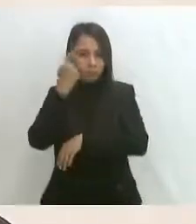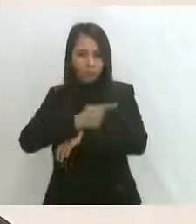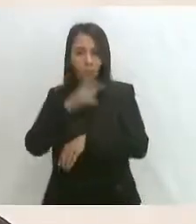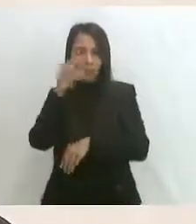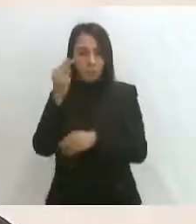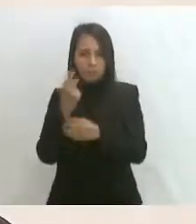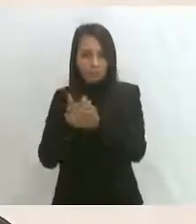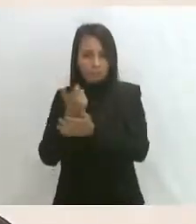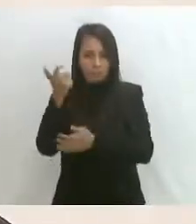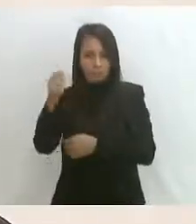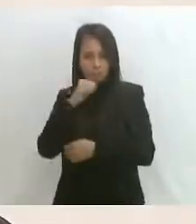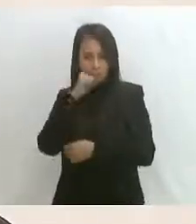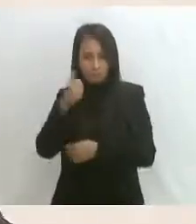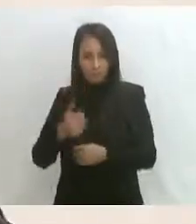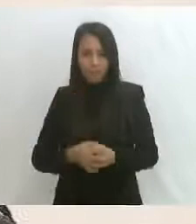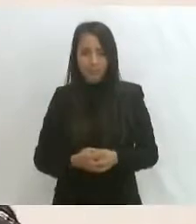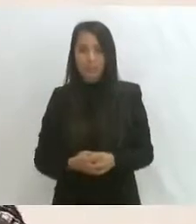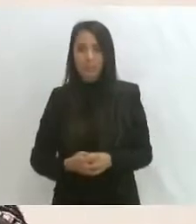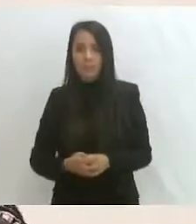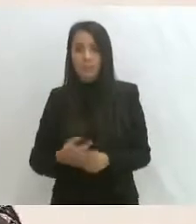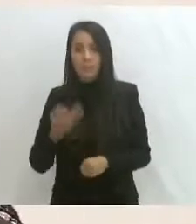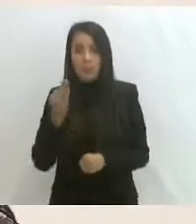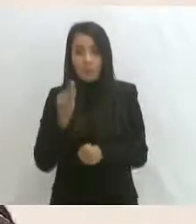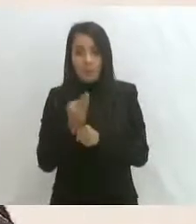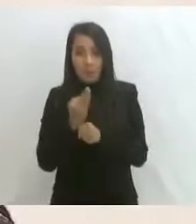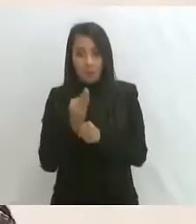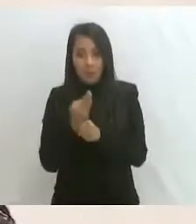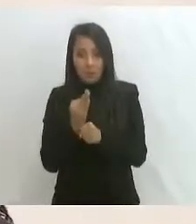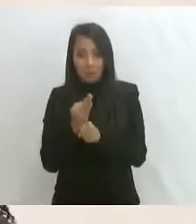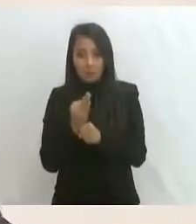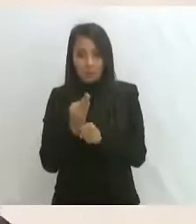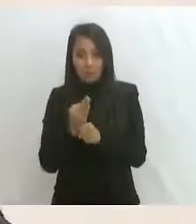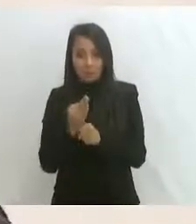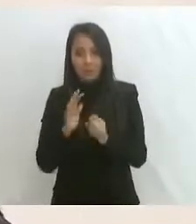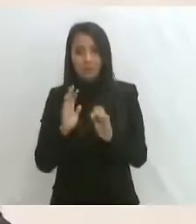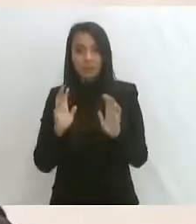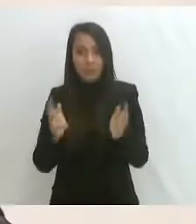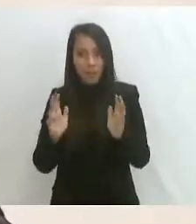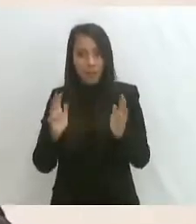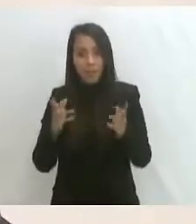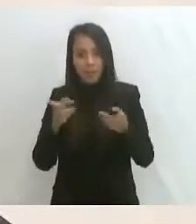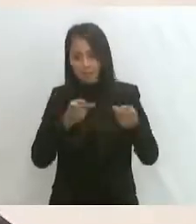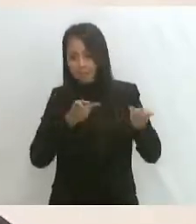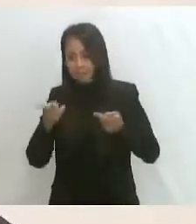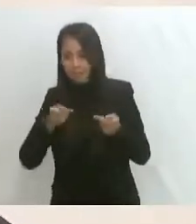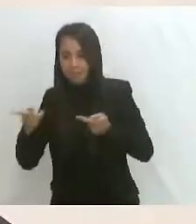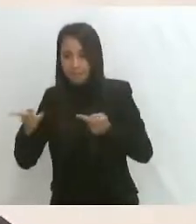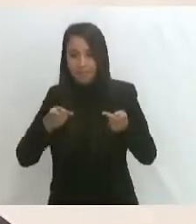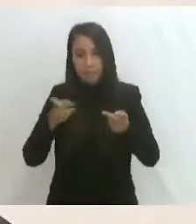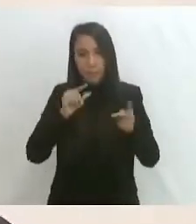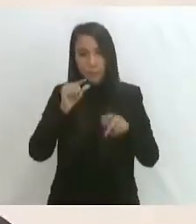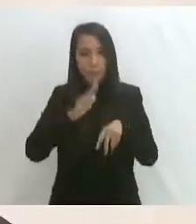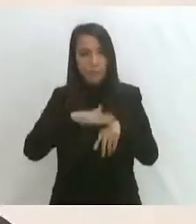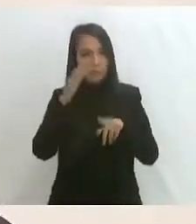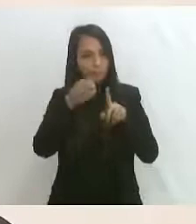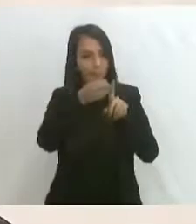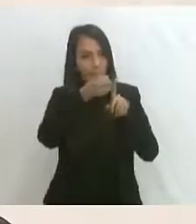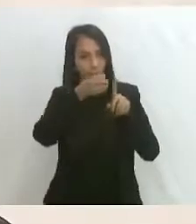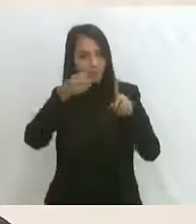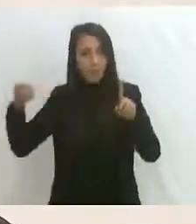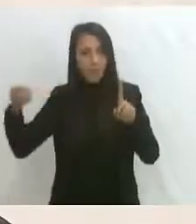En este momento lo que estamos es ya ordenando un poco más esta situación